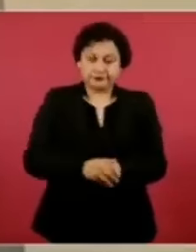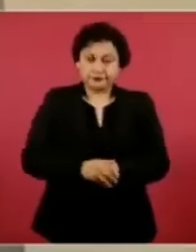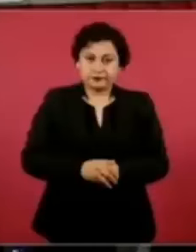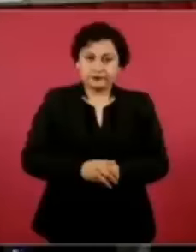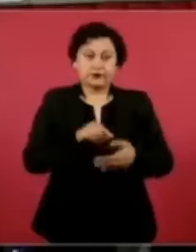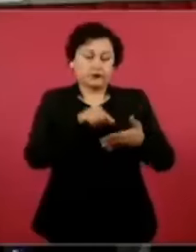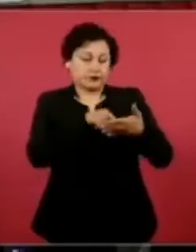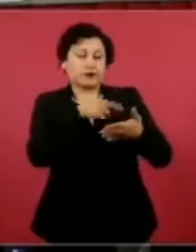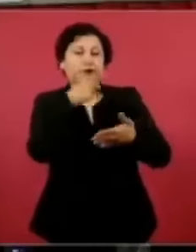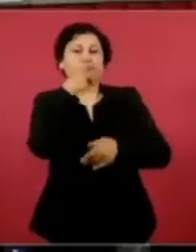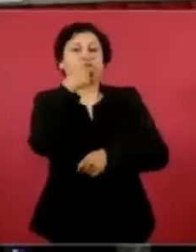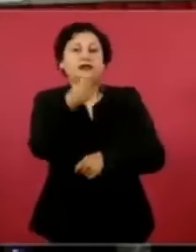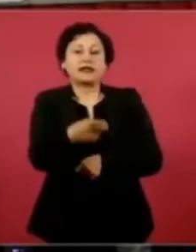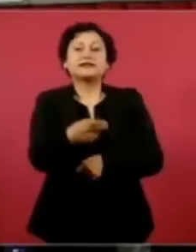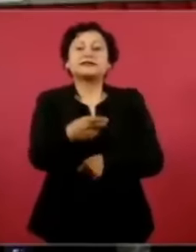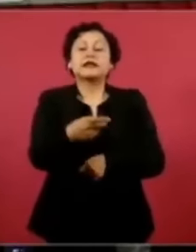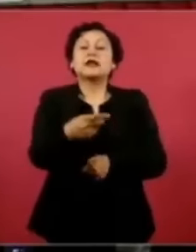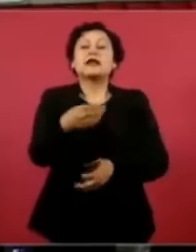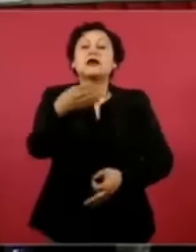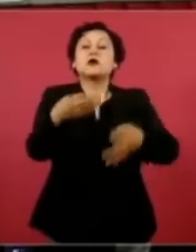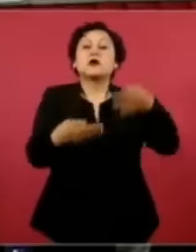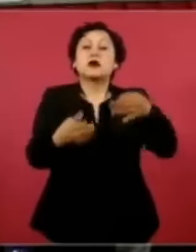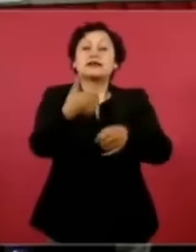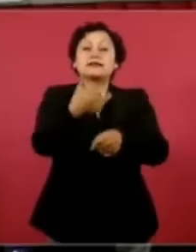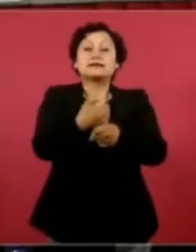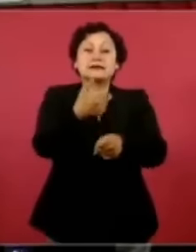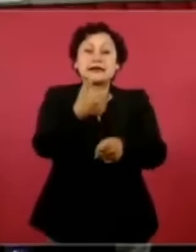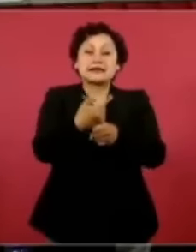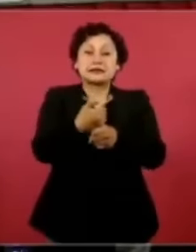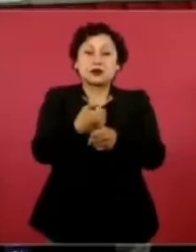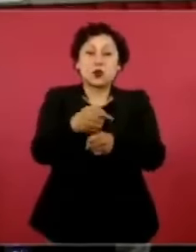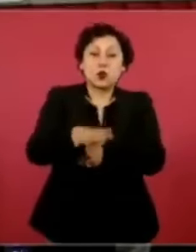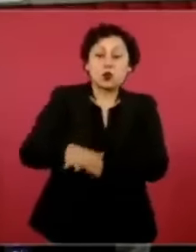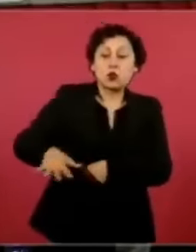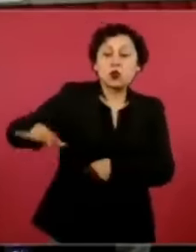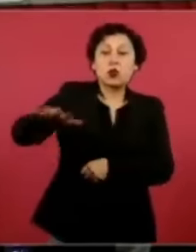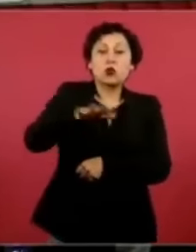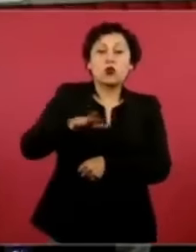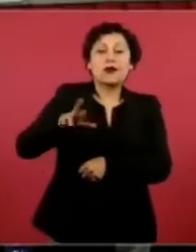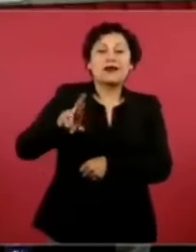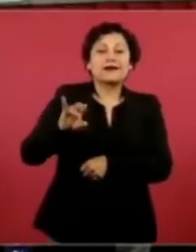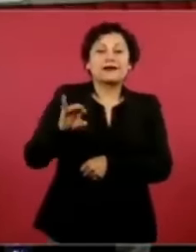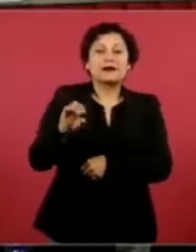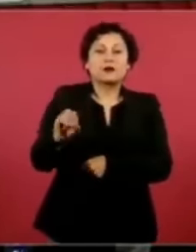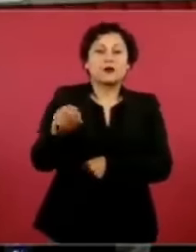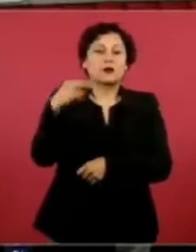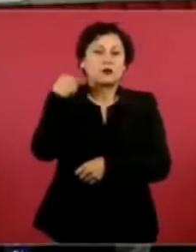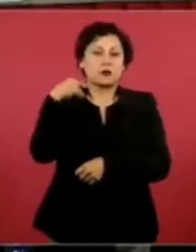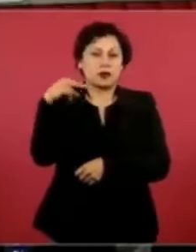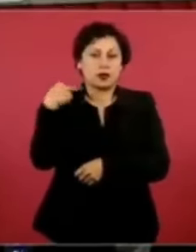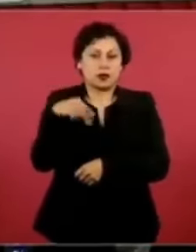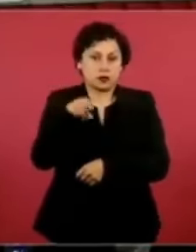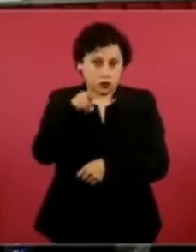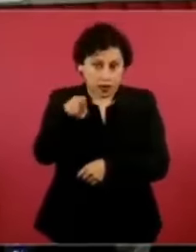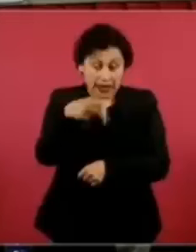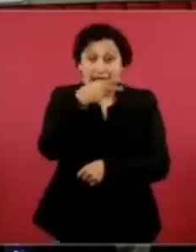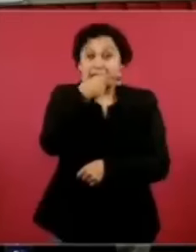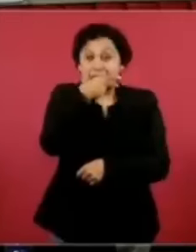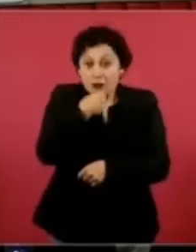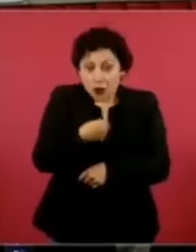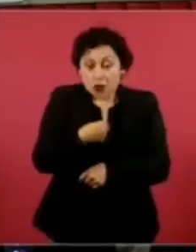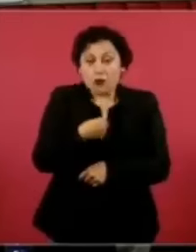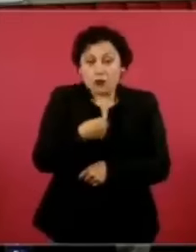distrito en Boca del Río Veracruz, quien dio entrada al